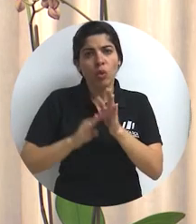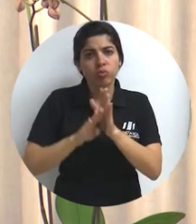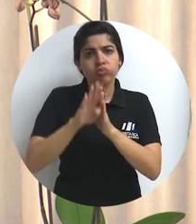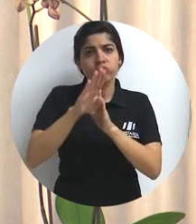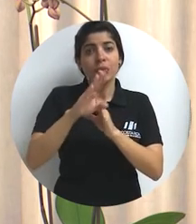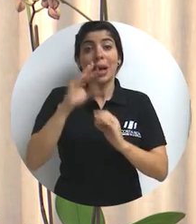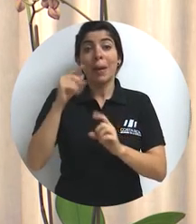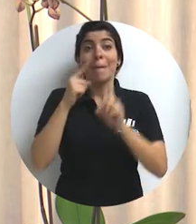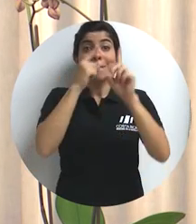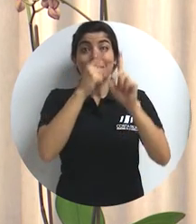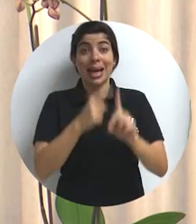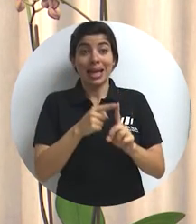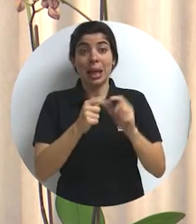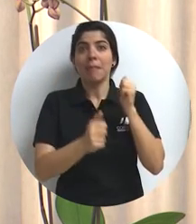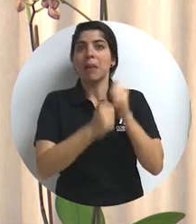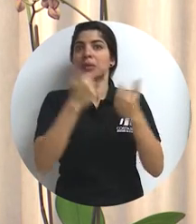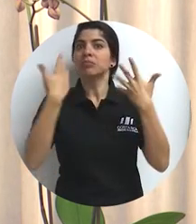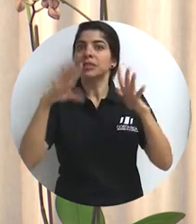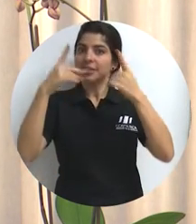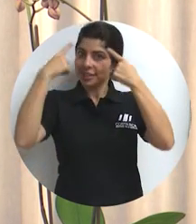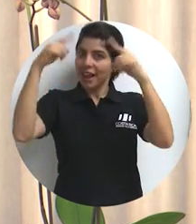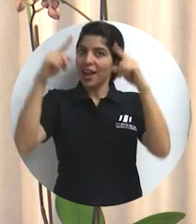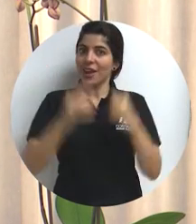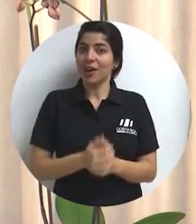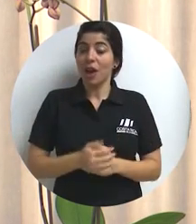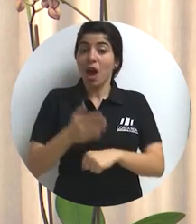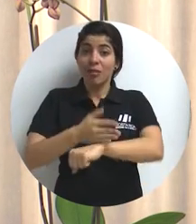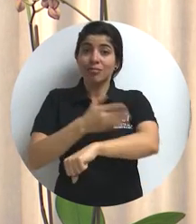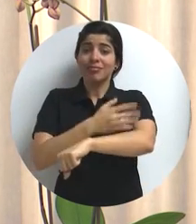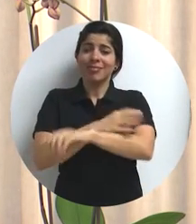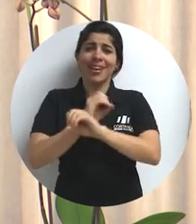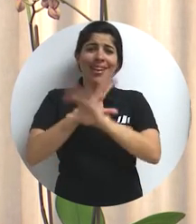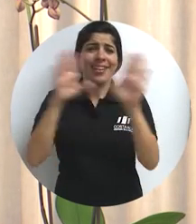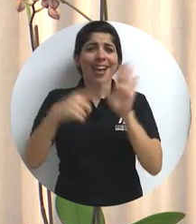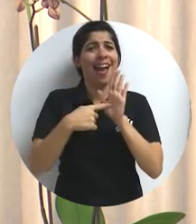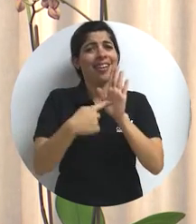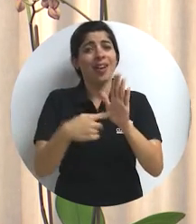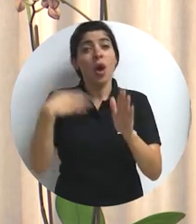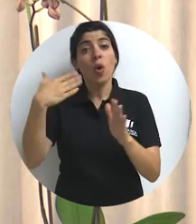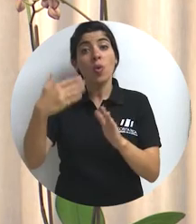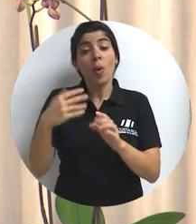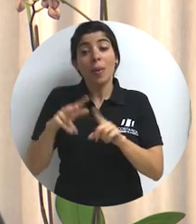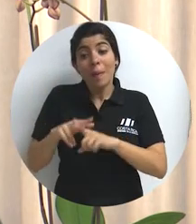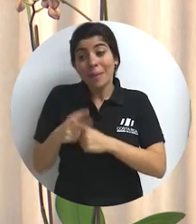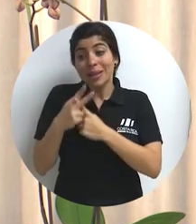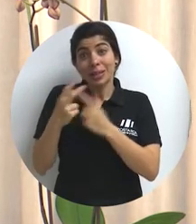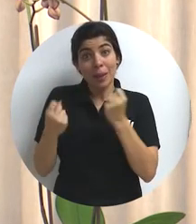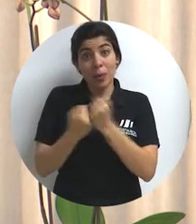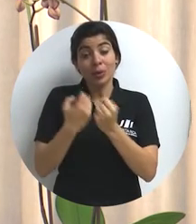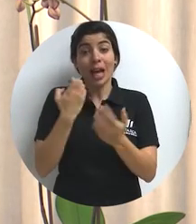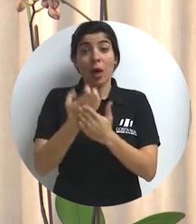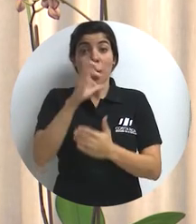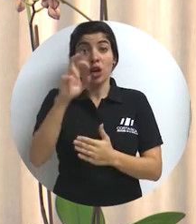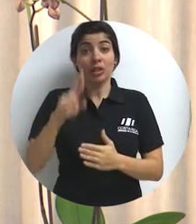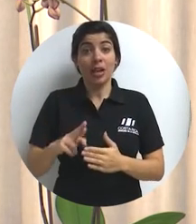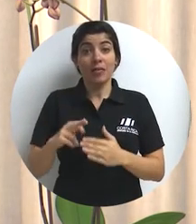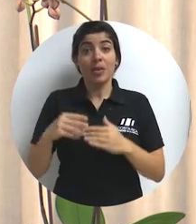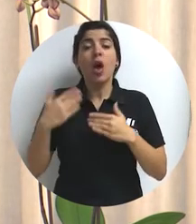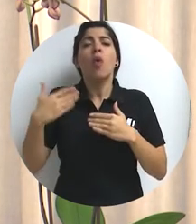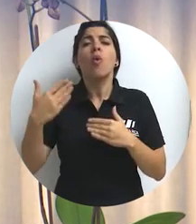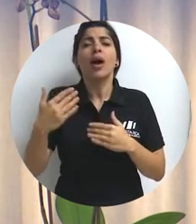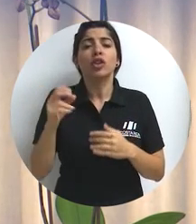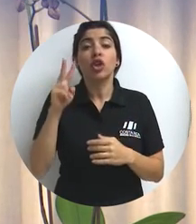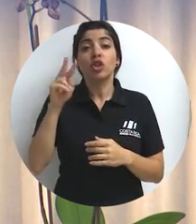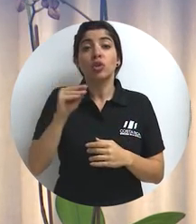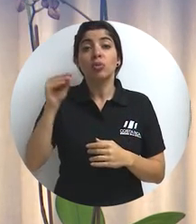y la mayoría de las metas están alcanzadas. La mejoría es visible. Cuando se gestó Impulso, la economía de Costa Rica